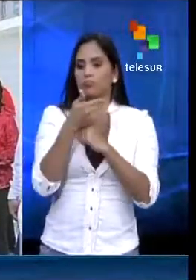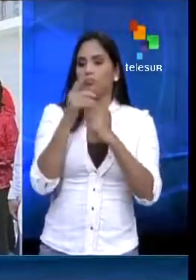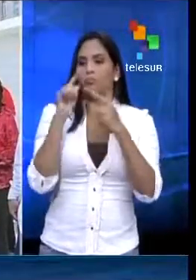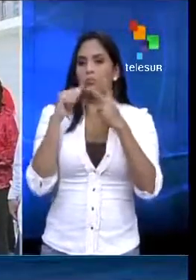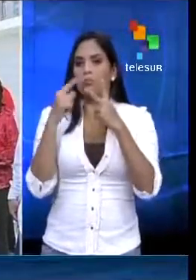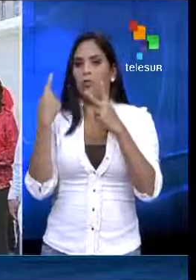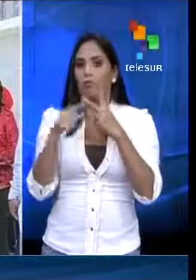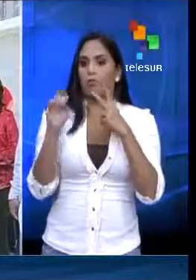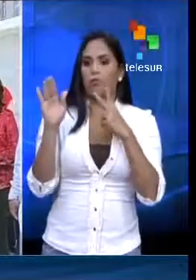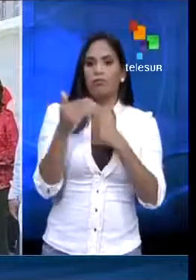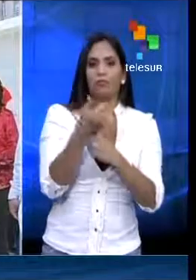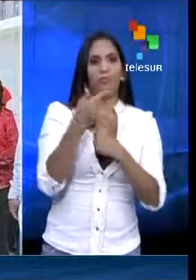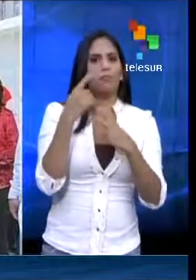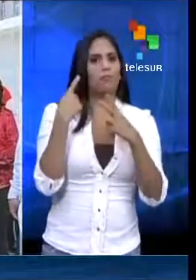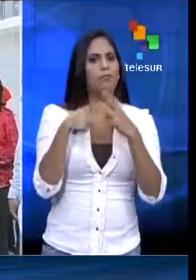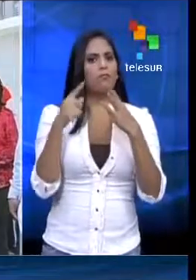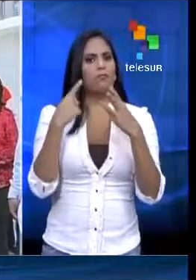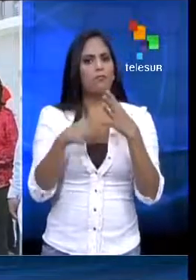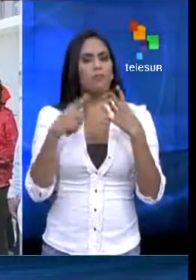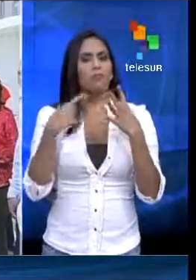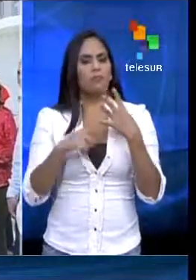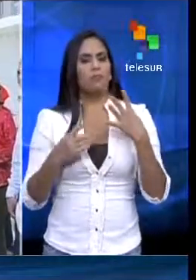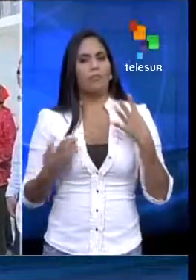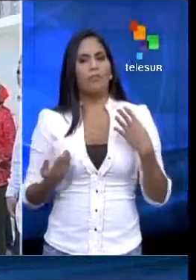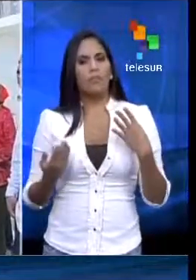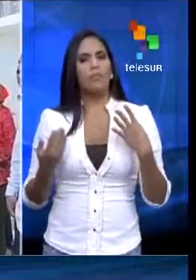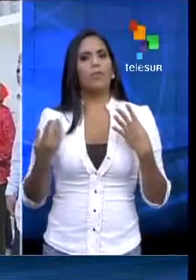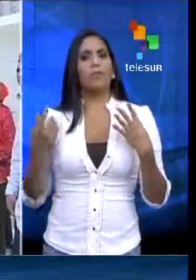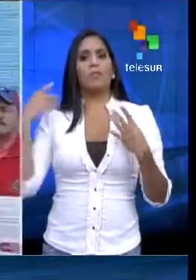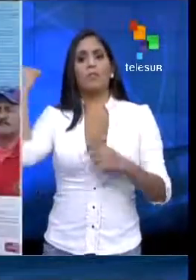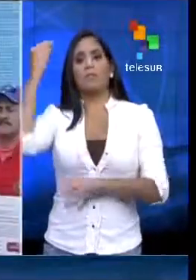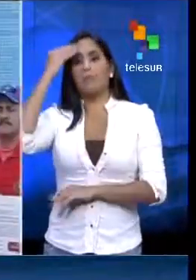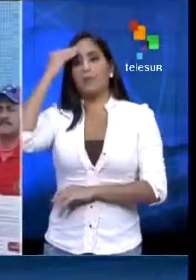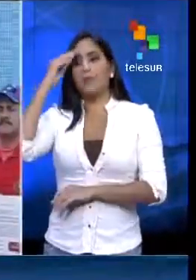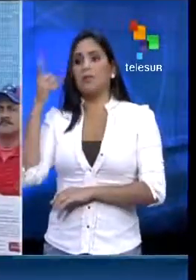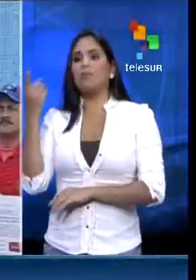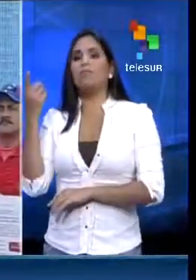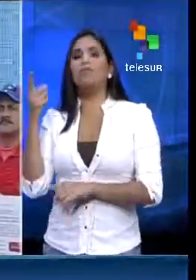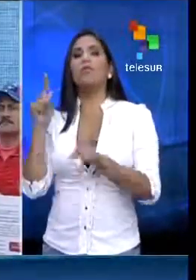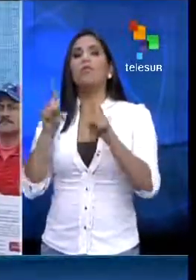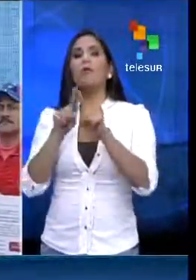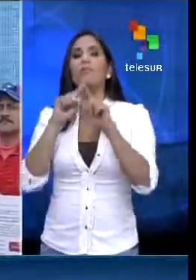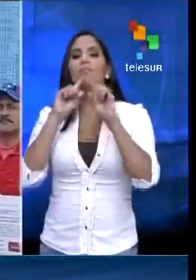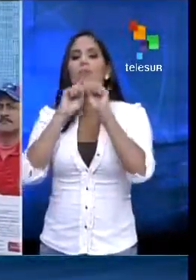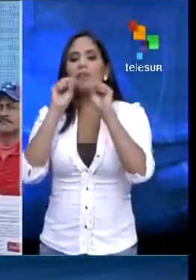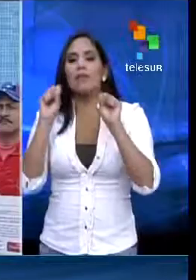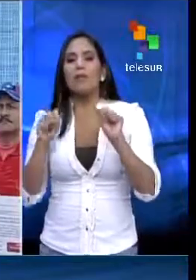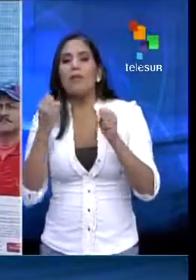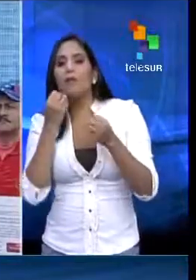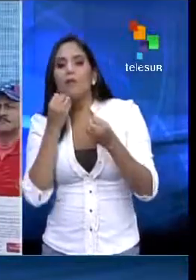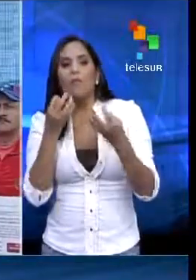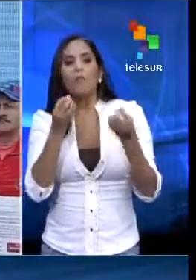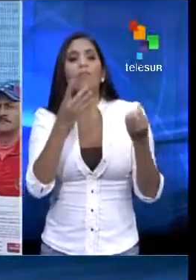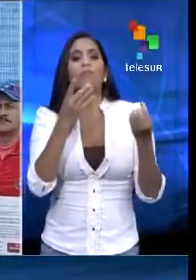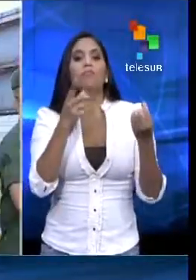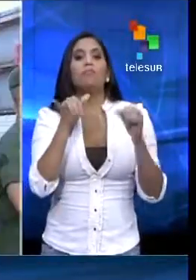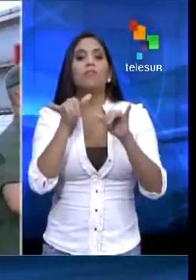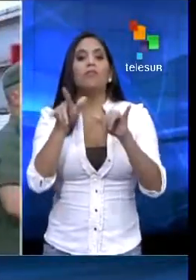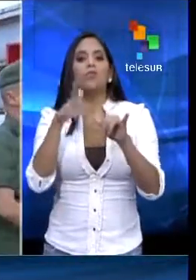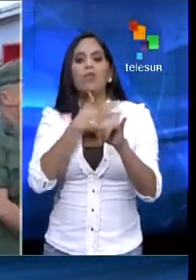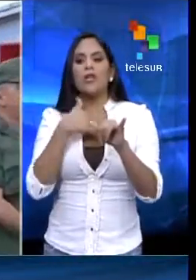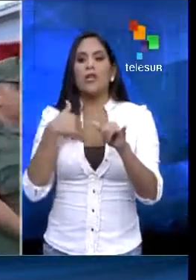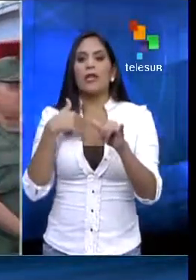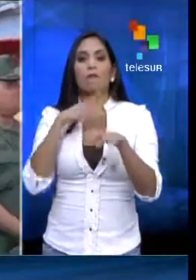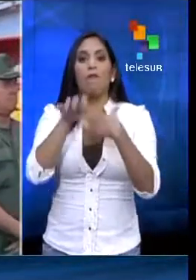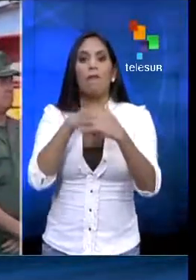Venezuela. Y tienen un sistema de creación de rumores para ellos mismos generar problemas, cola,